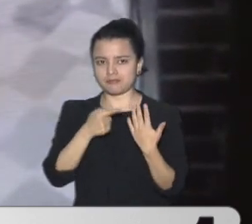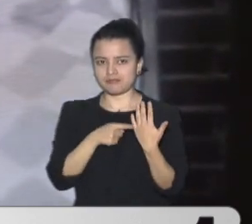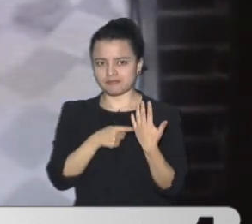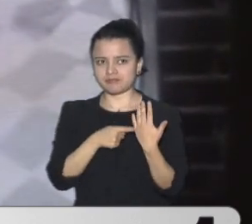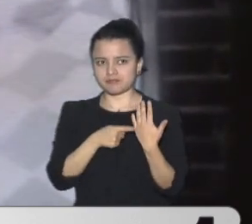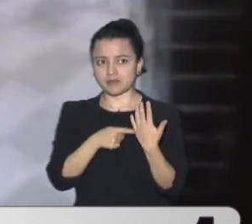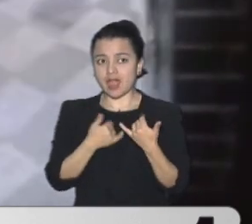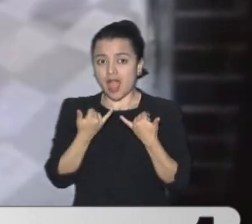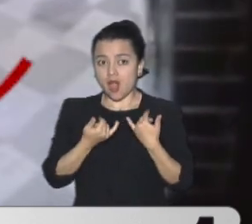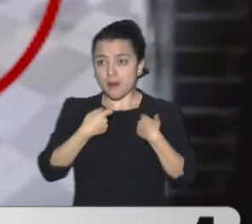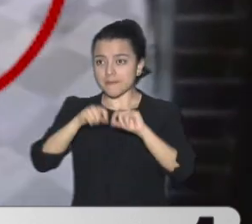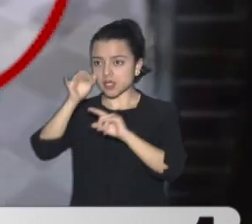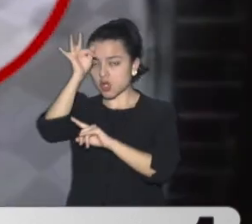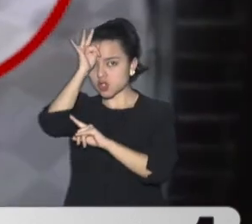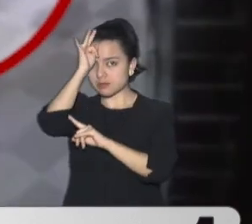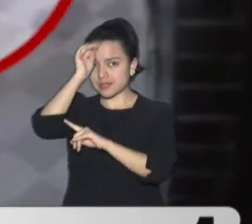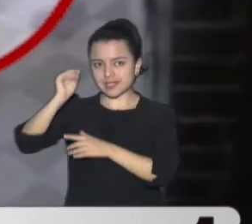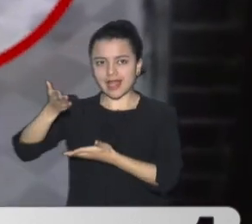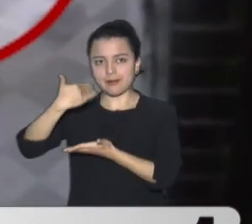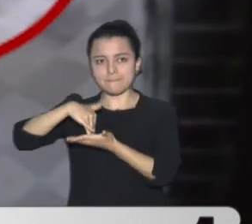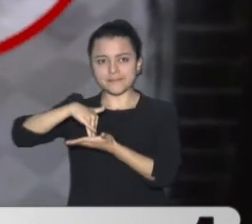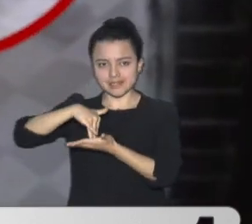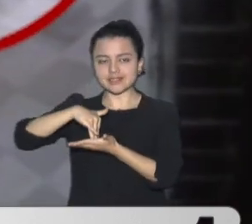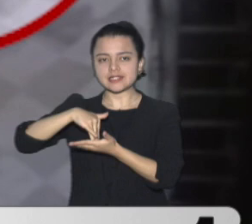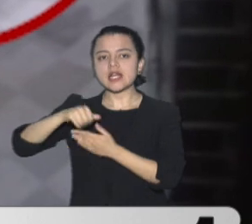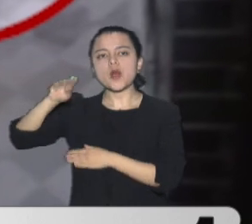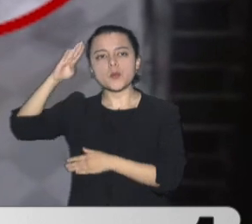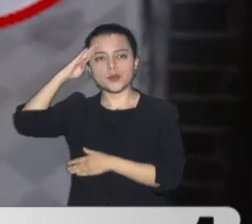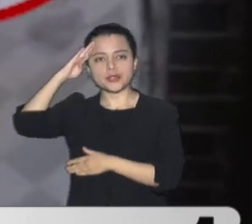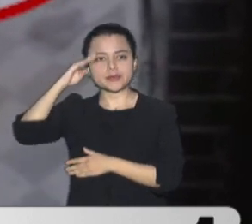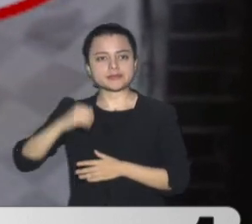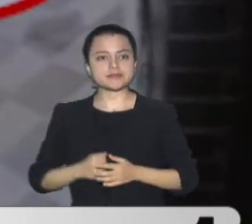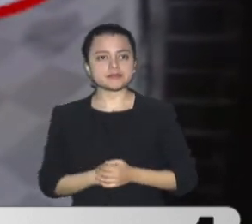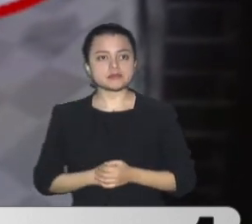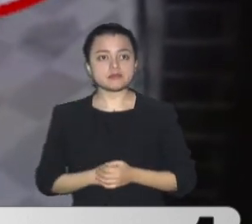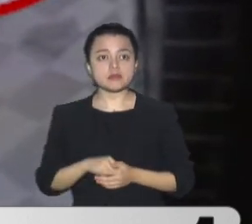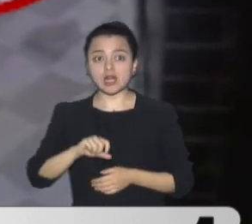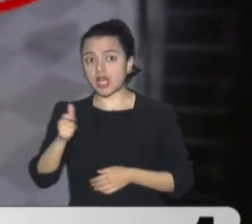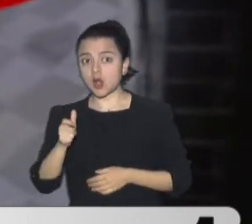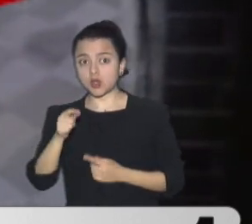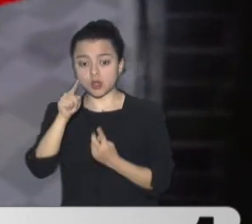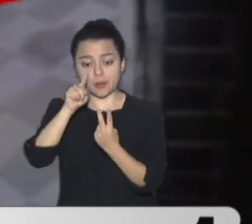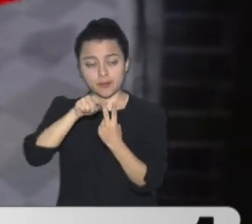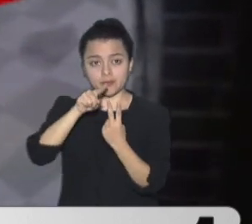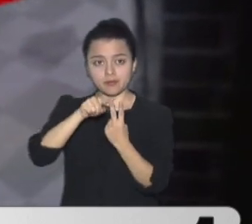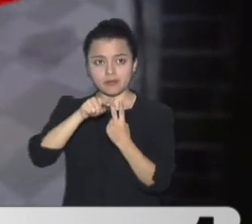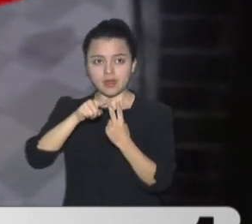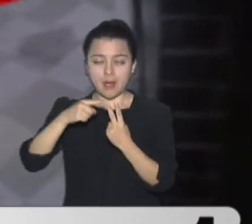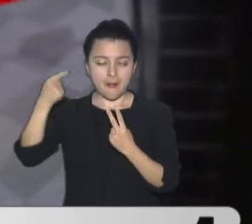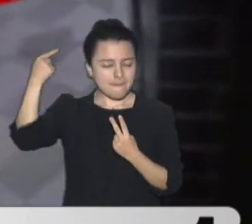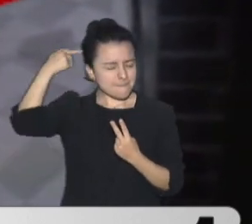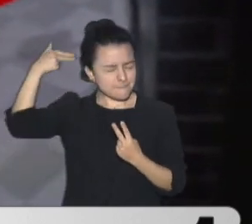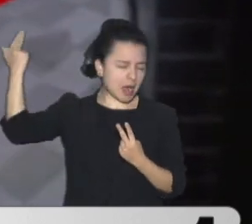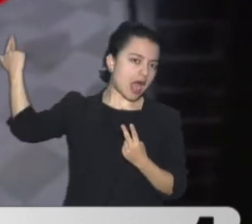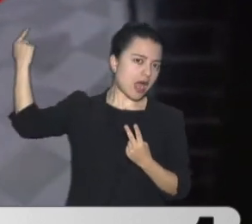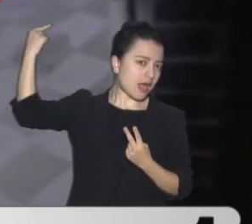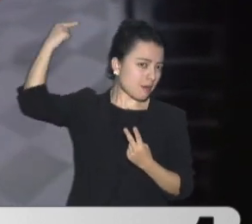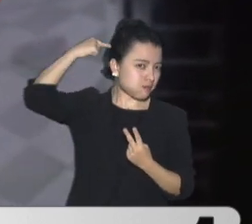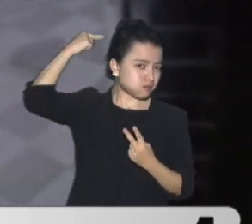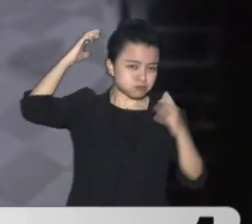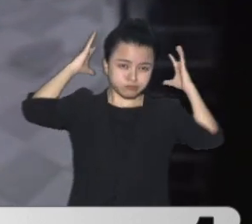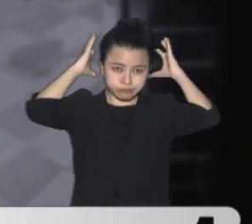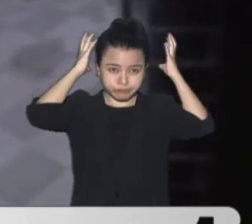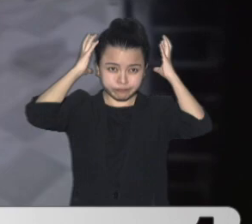recupera En el hospital De la policía En Bogotá El otro policía Se salvó De milagro Un disparo Pegó Contra su casco En la cabeza